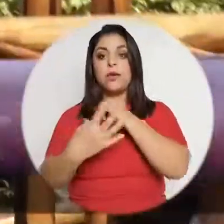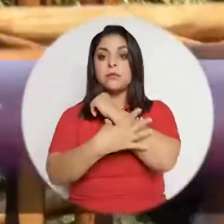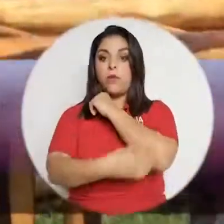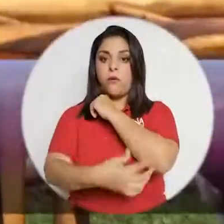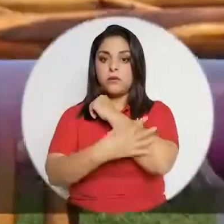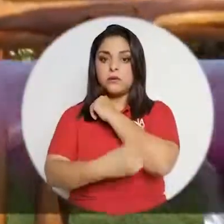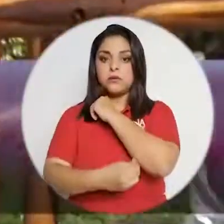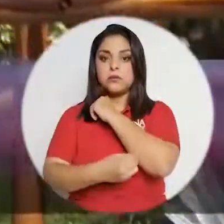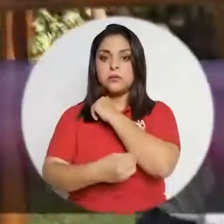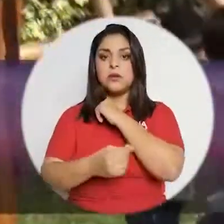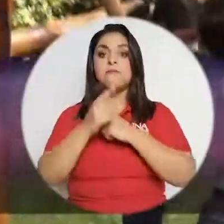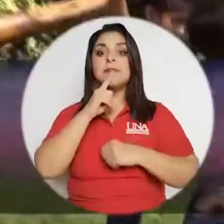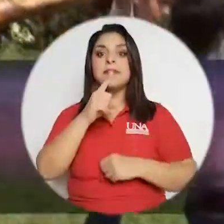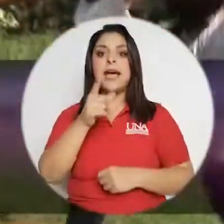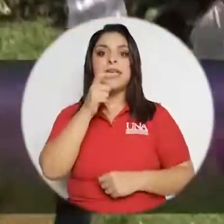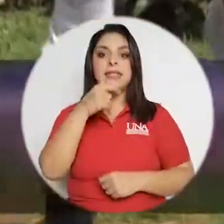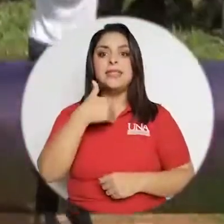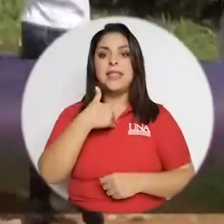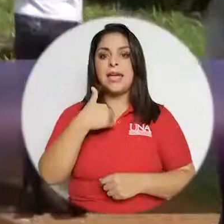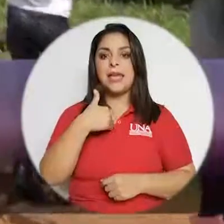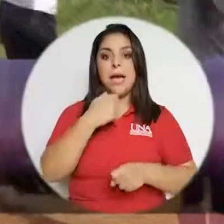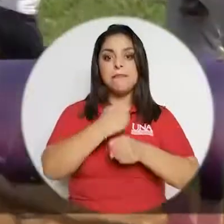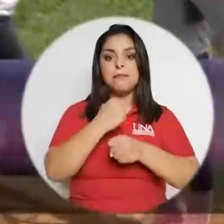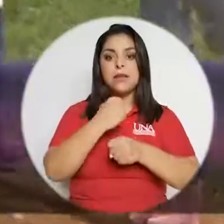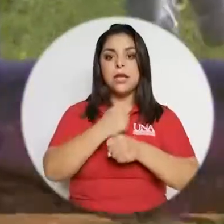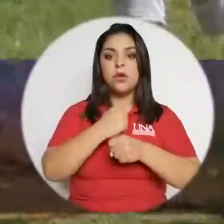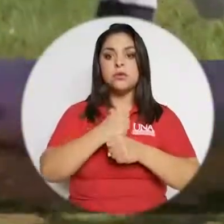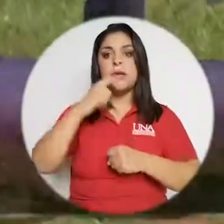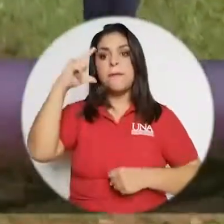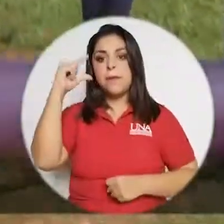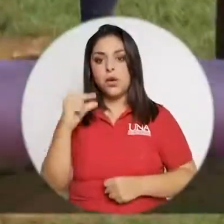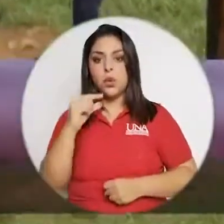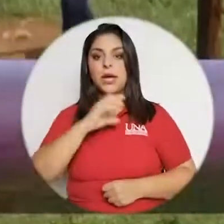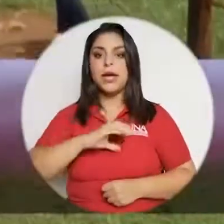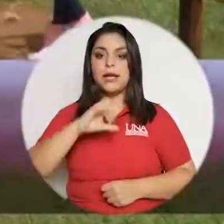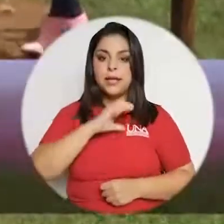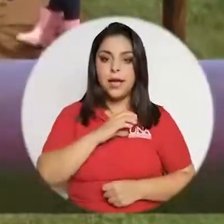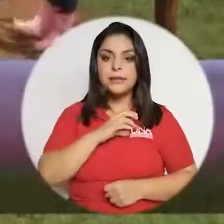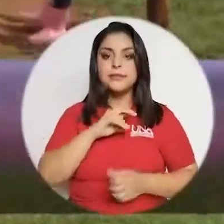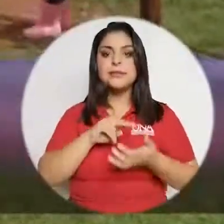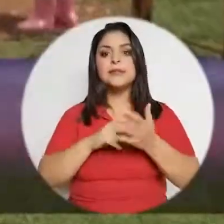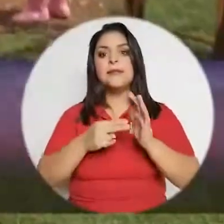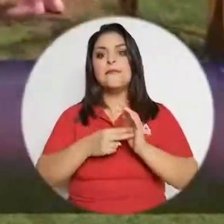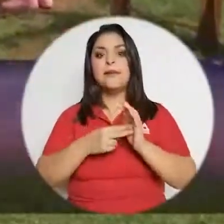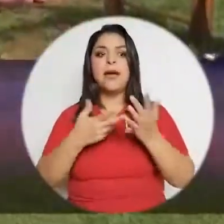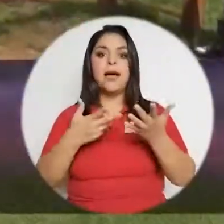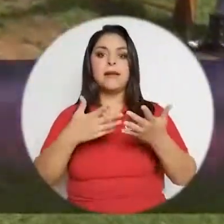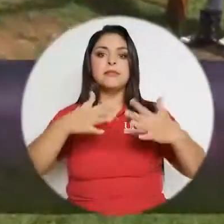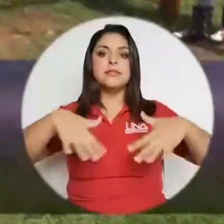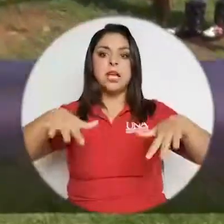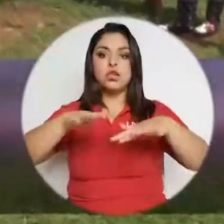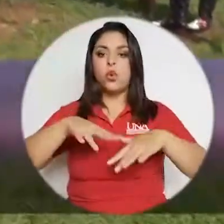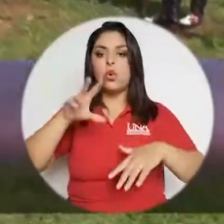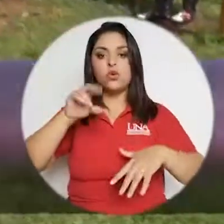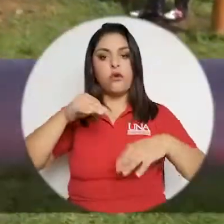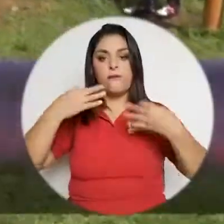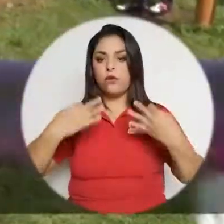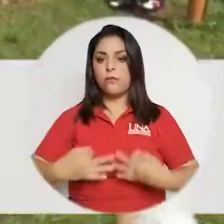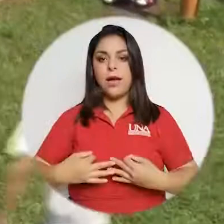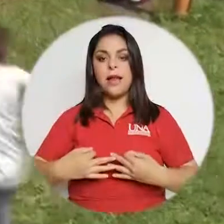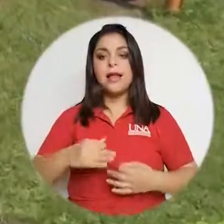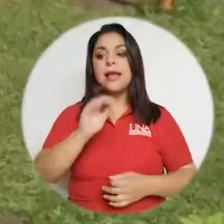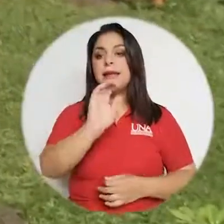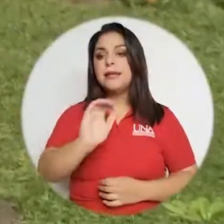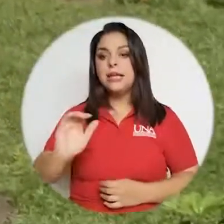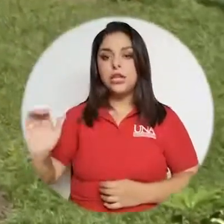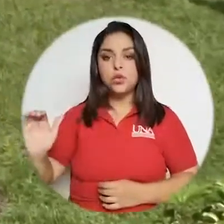pobres, a los que tienen empleos de menor calidad, o sea, al sector informal, a los